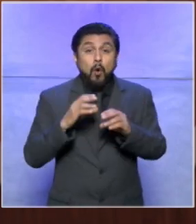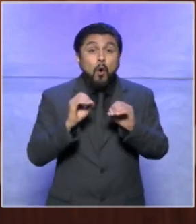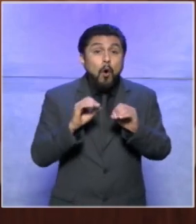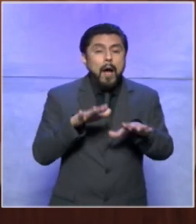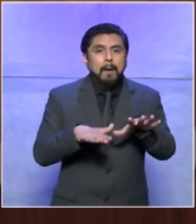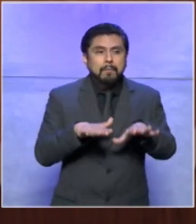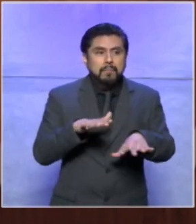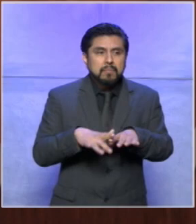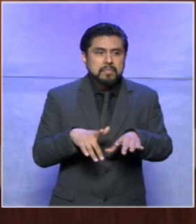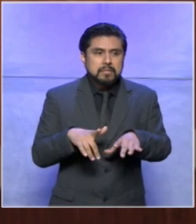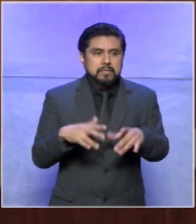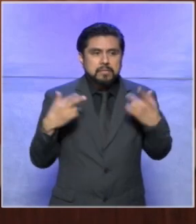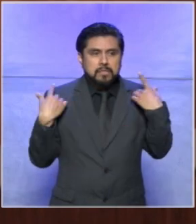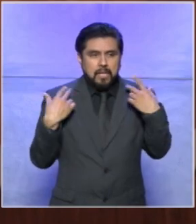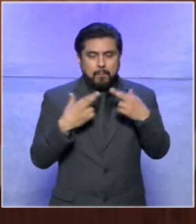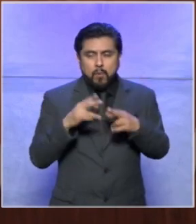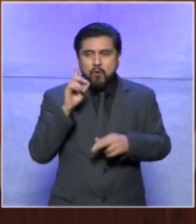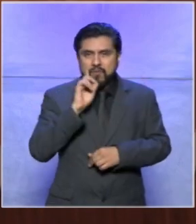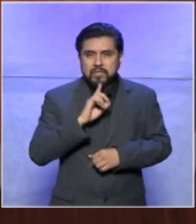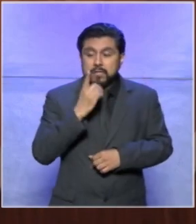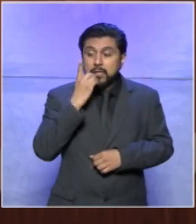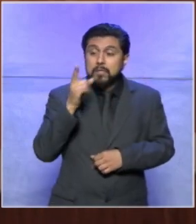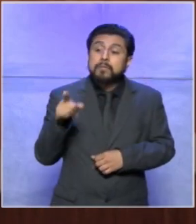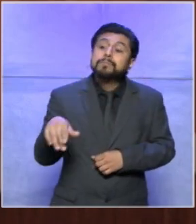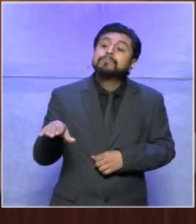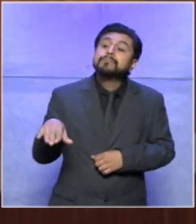a la mis le dice a alguien